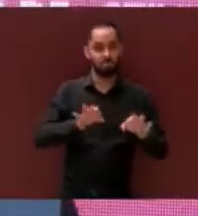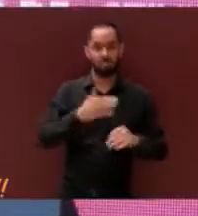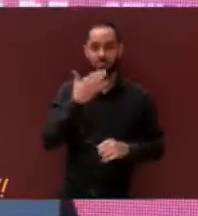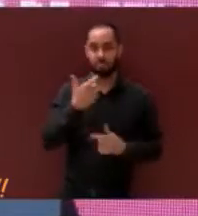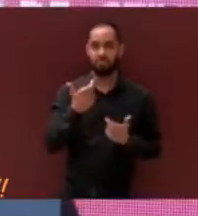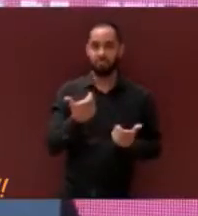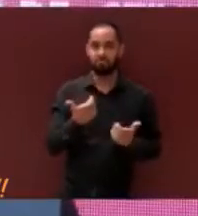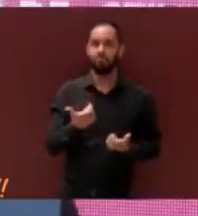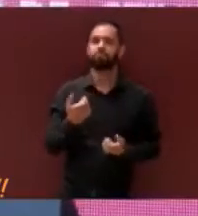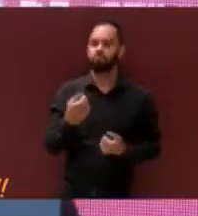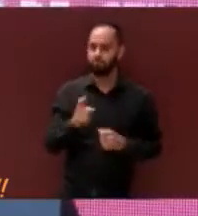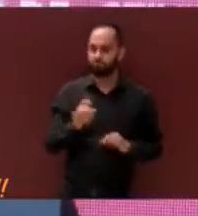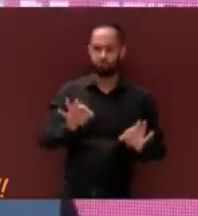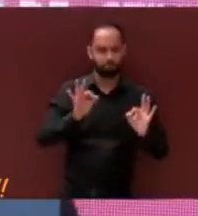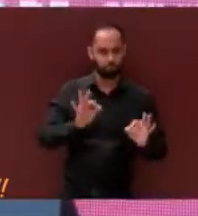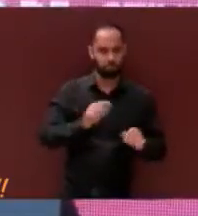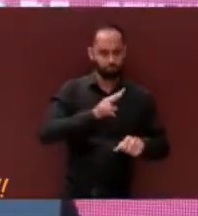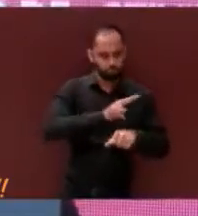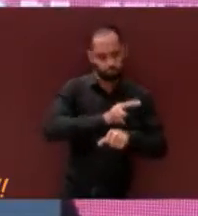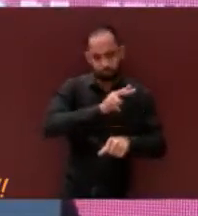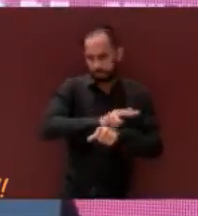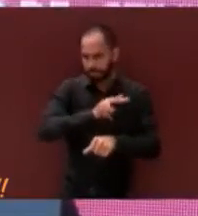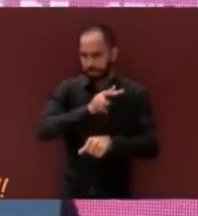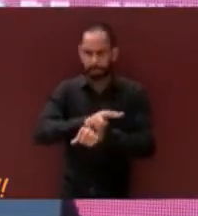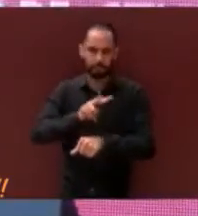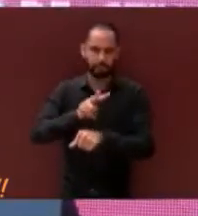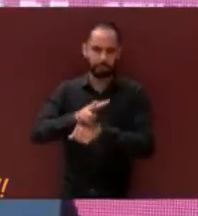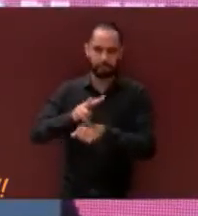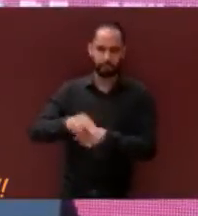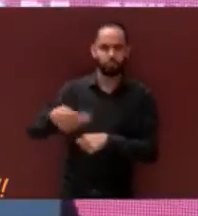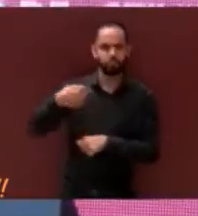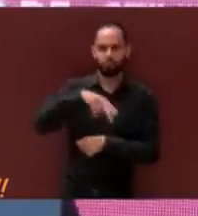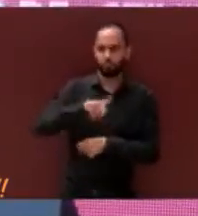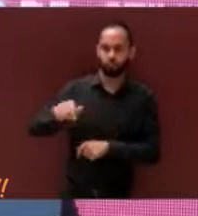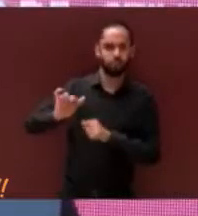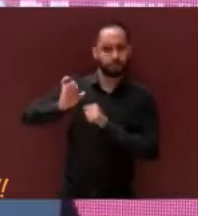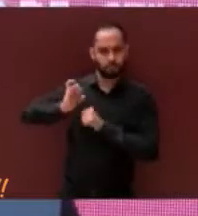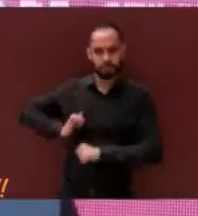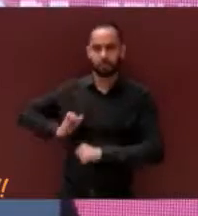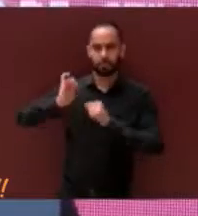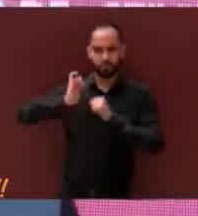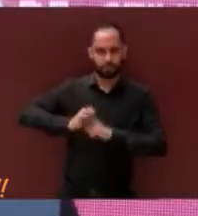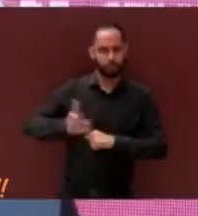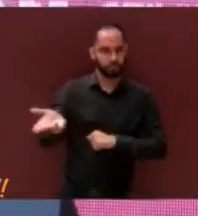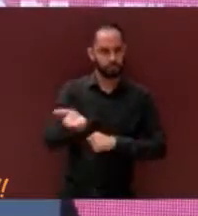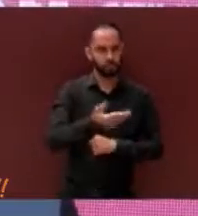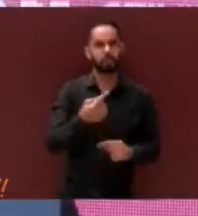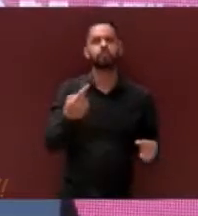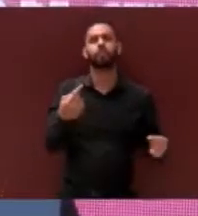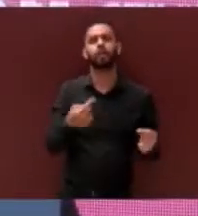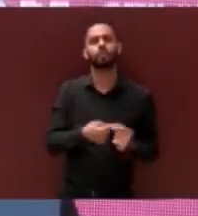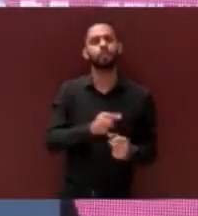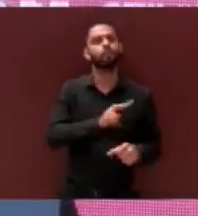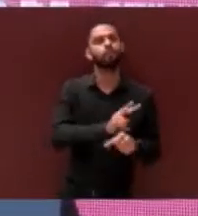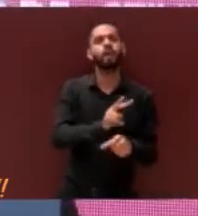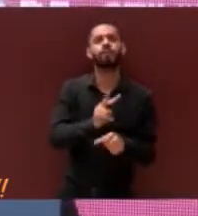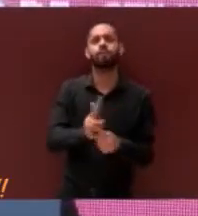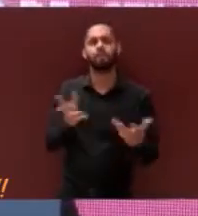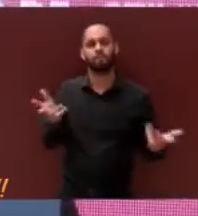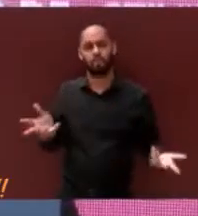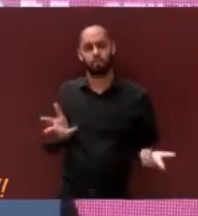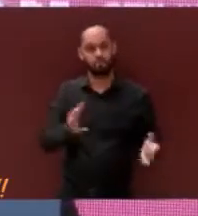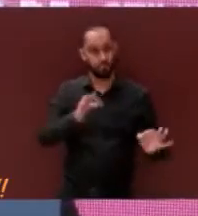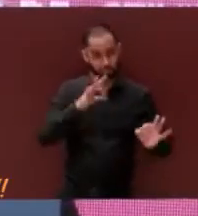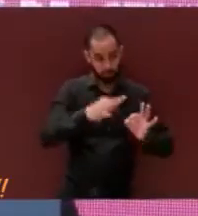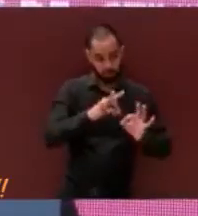requiere de una monumental tarea de parte de nuestros comisarios de la Contraloría, quienes son los que vigilan y verifican que